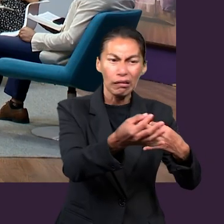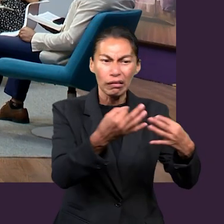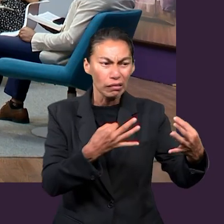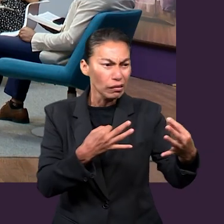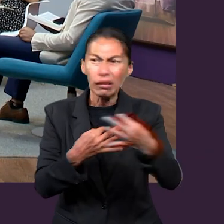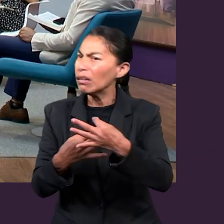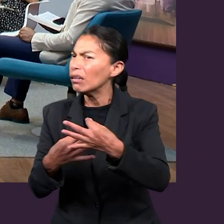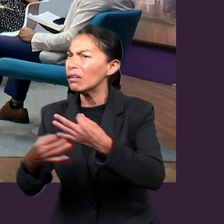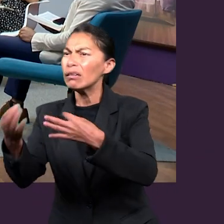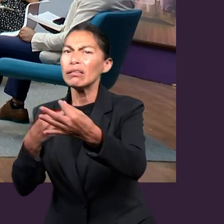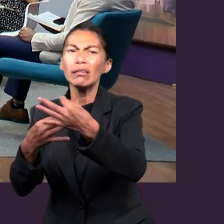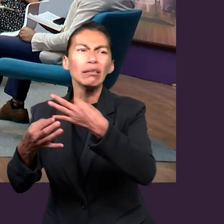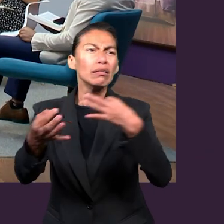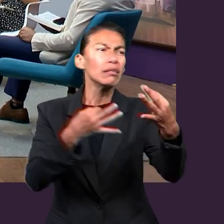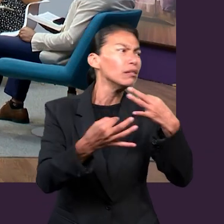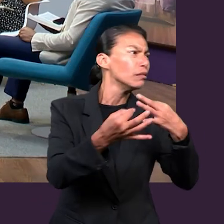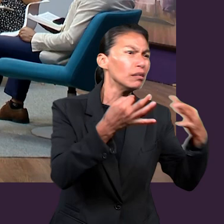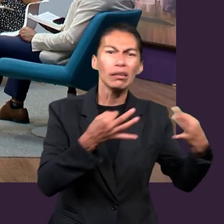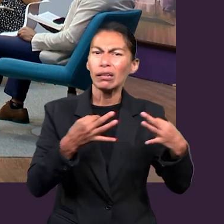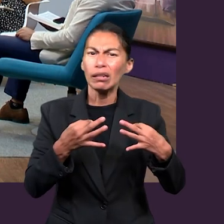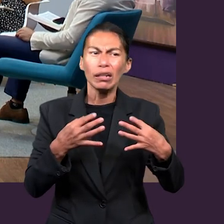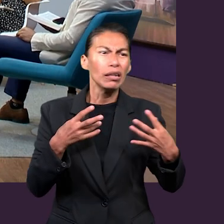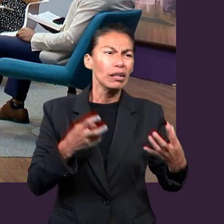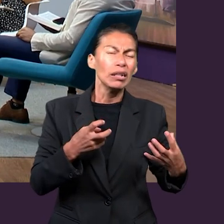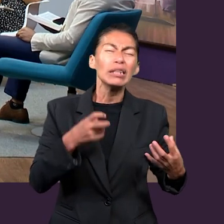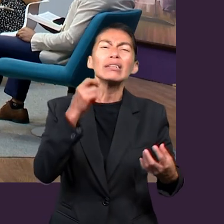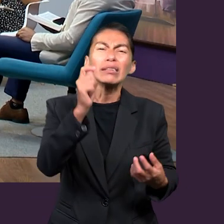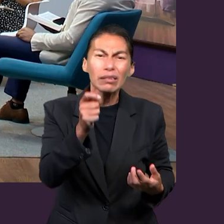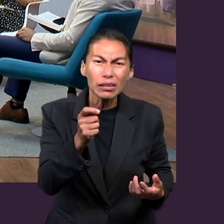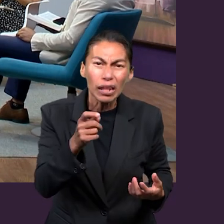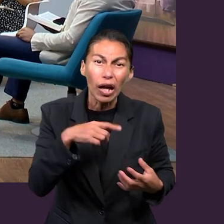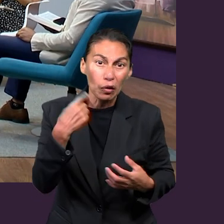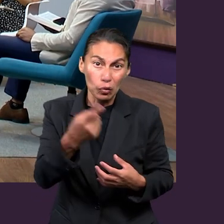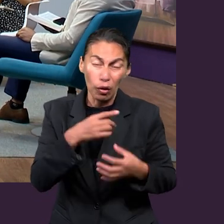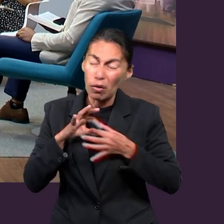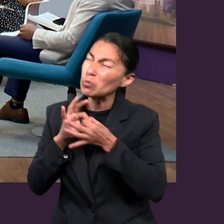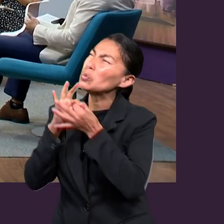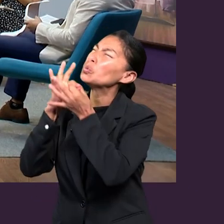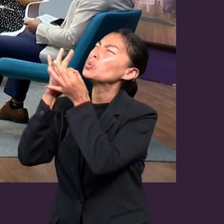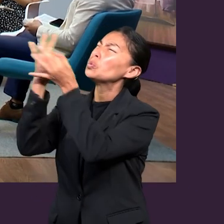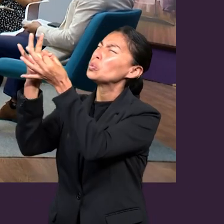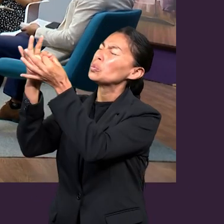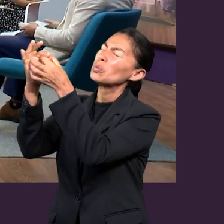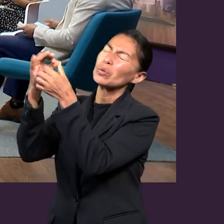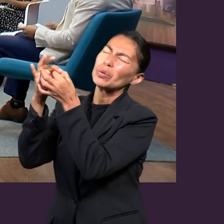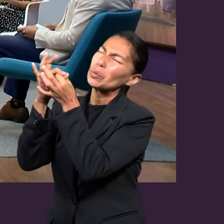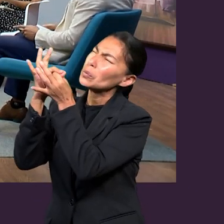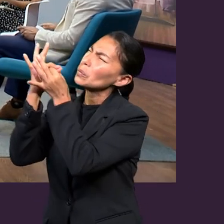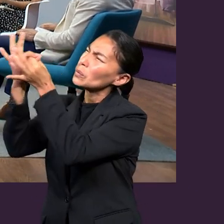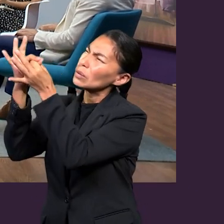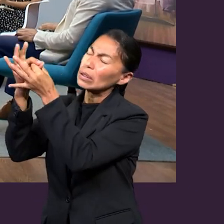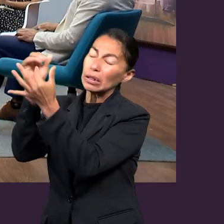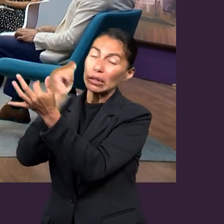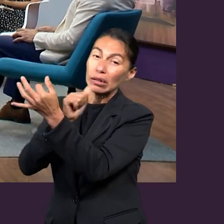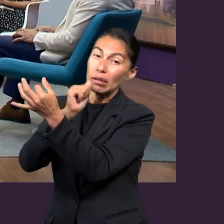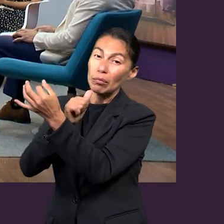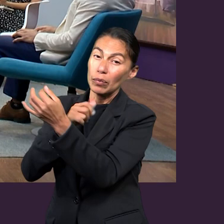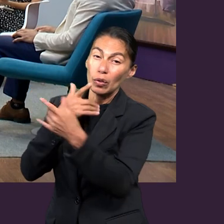una y volteemos y haya otra. Y entonces es cuando debemos de aferrarnos más y darnos cuenta que siempre estamos en una lucha.